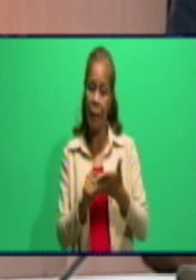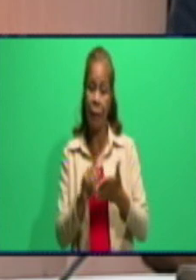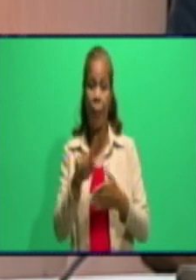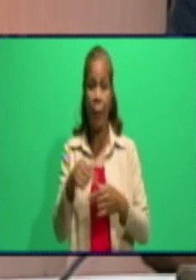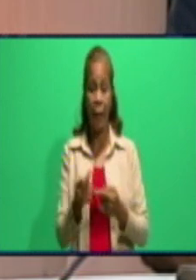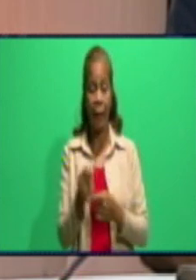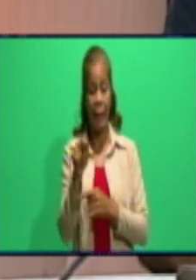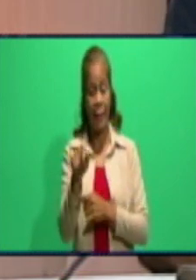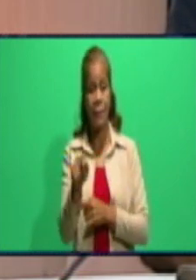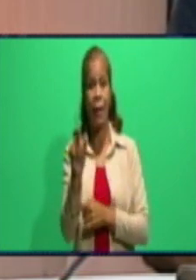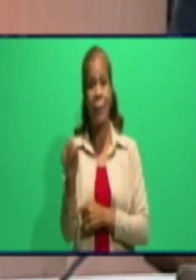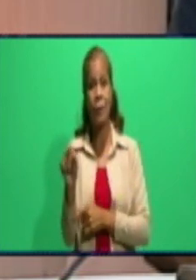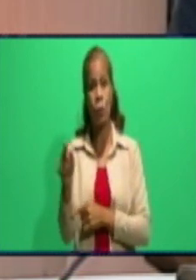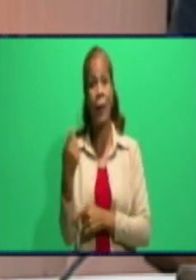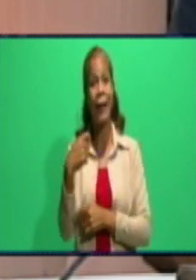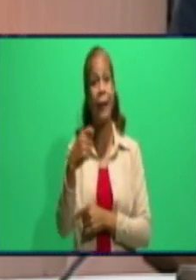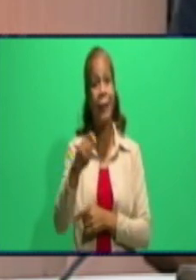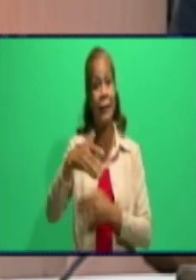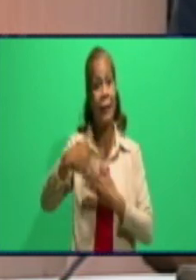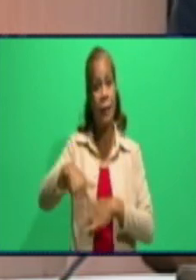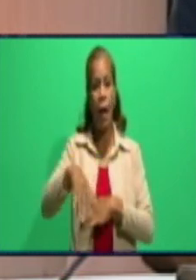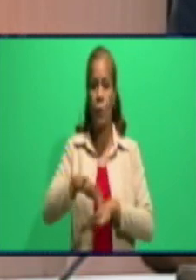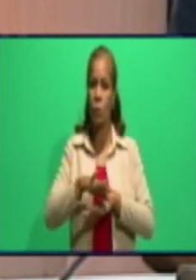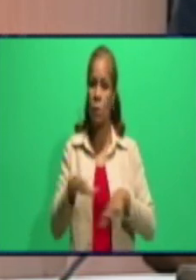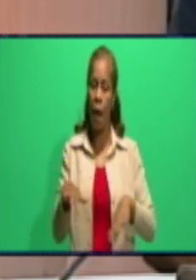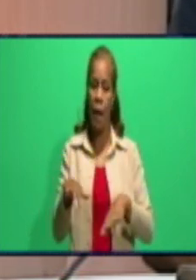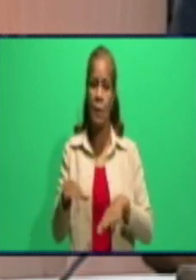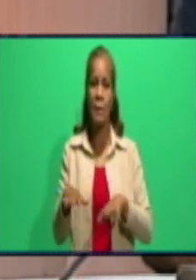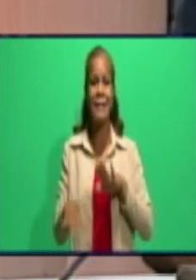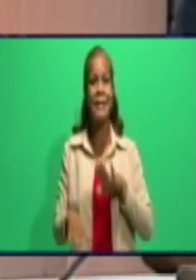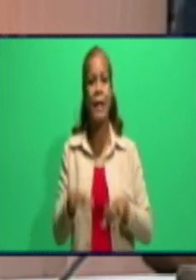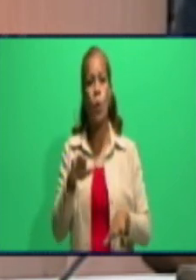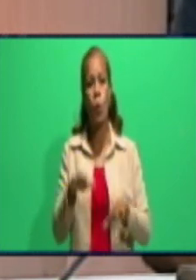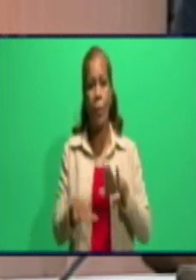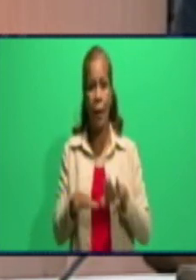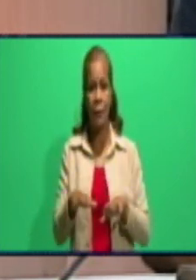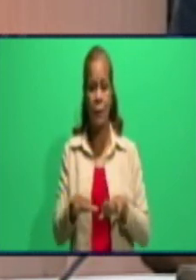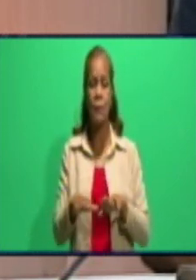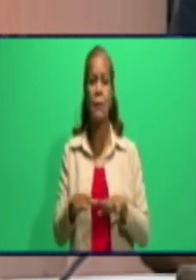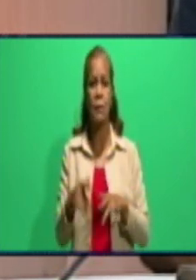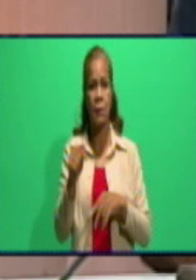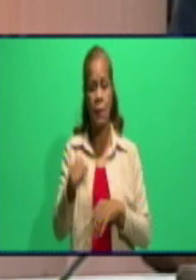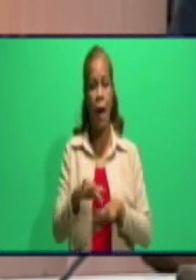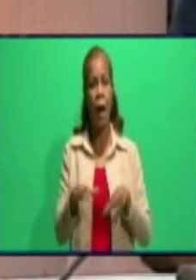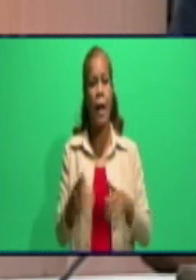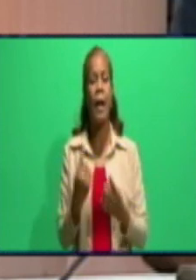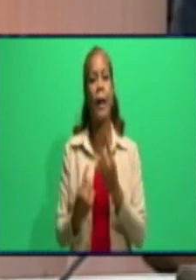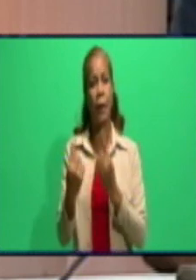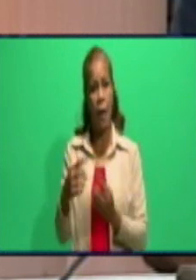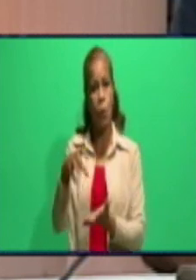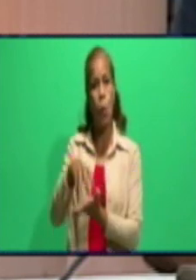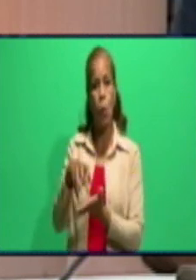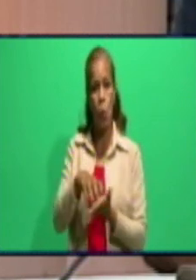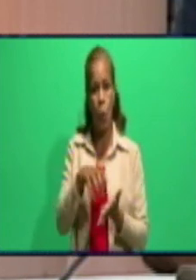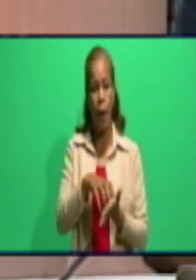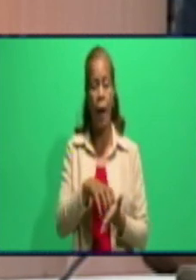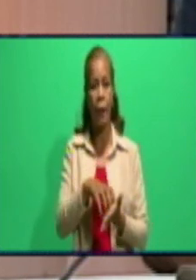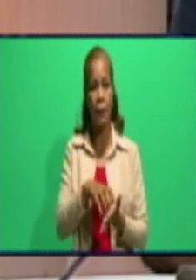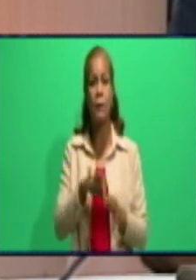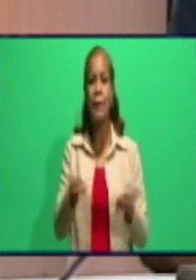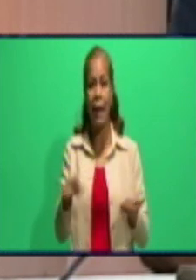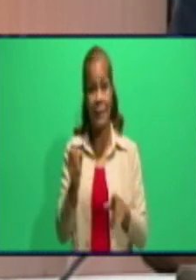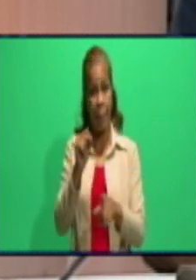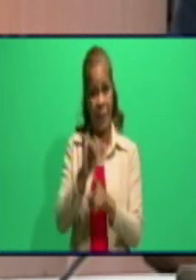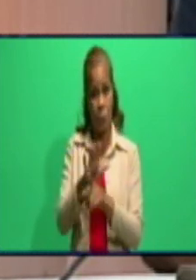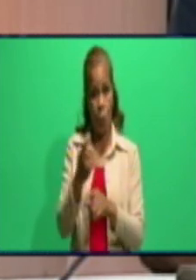o sea, frenar de alguna manera, ya se está vendiendo en casi todos los territorios, aquí en Vayamos sabemos que hay una parte del municipio de Vamo que no ha llegado todavía,